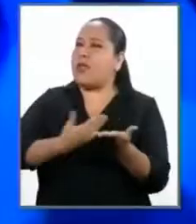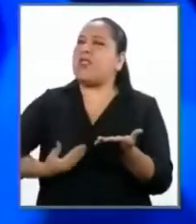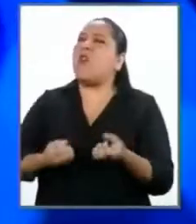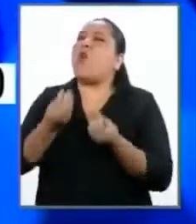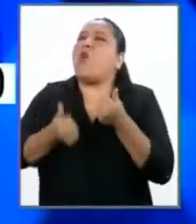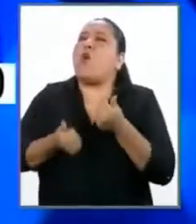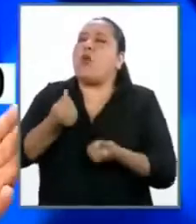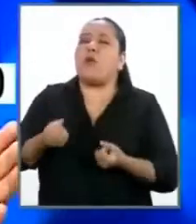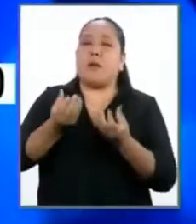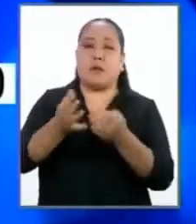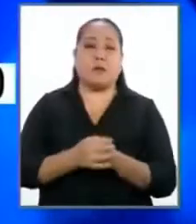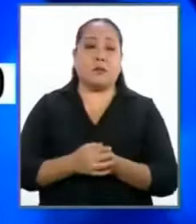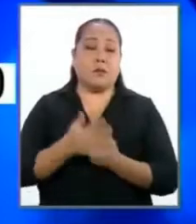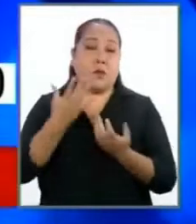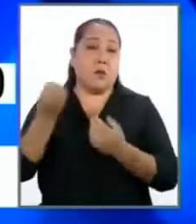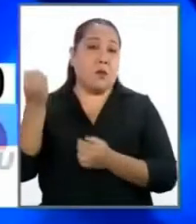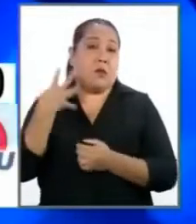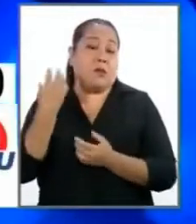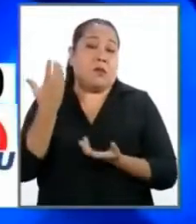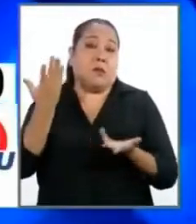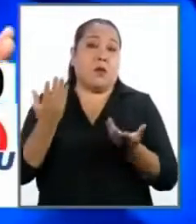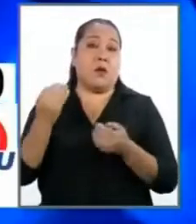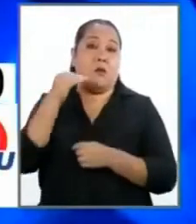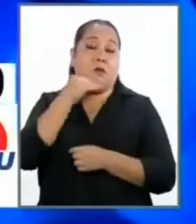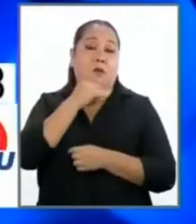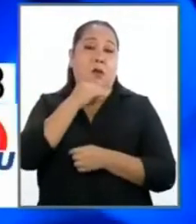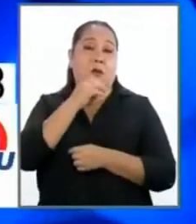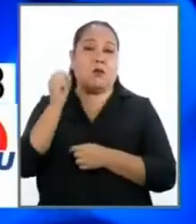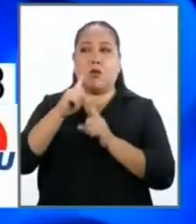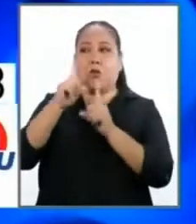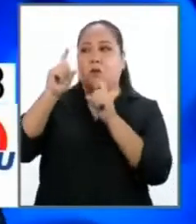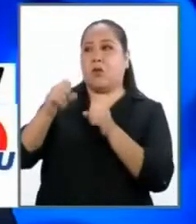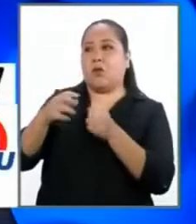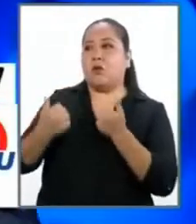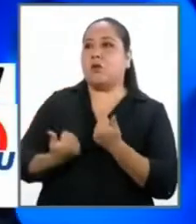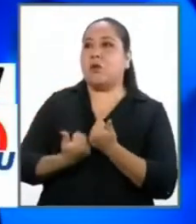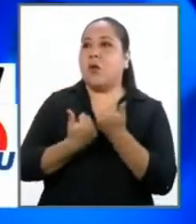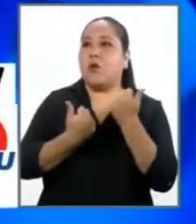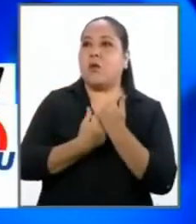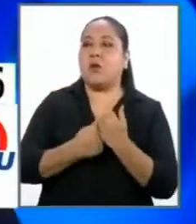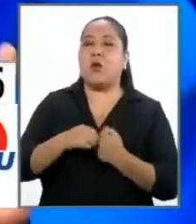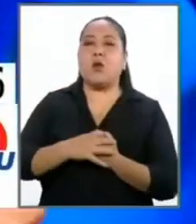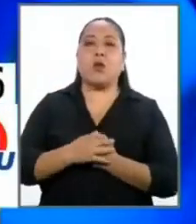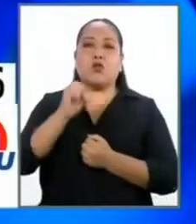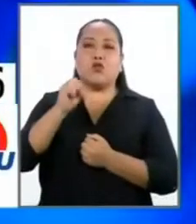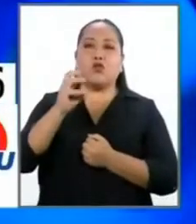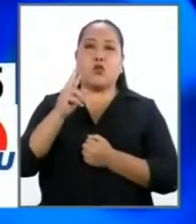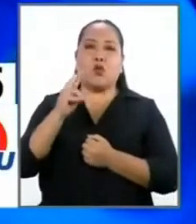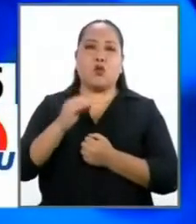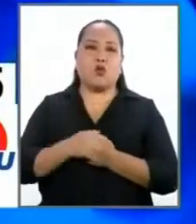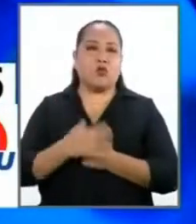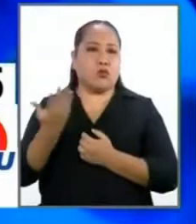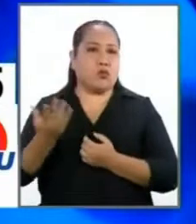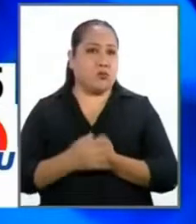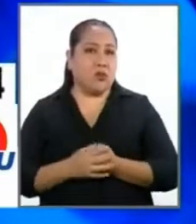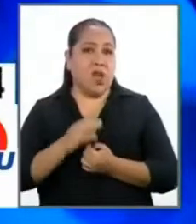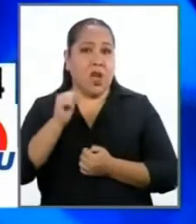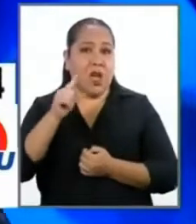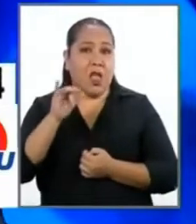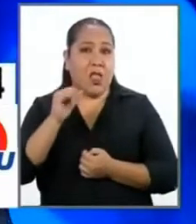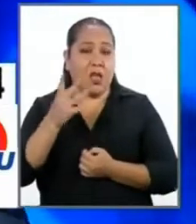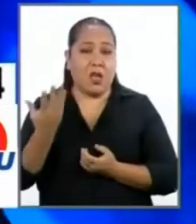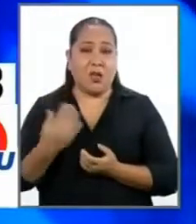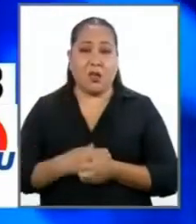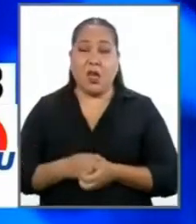Bueno, quizá me va a decir que también lo estoy difamando porque le pregunte si fue socio de George Soros. Señor López Aliaga, que se dice ser